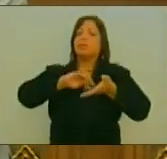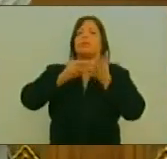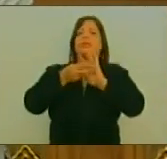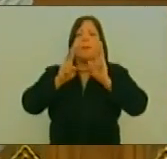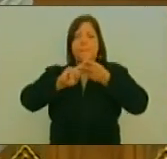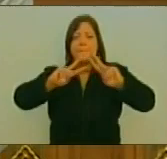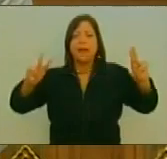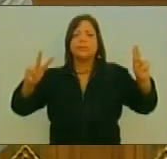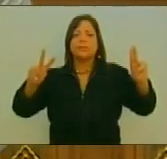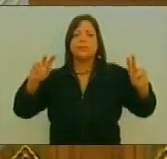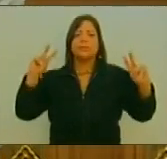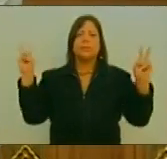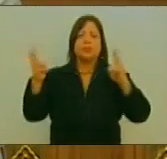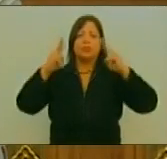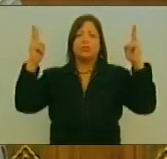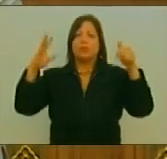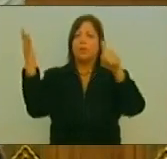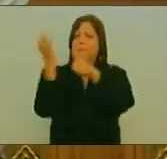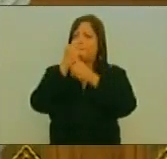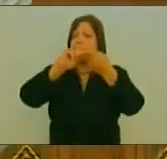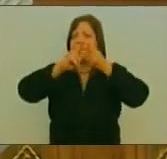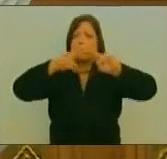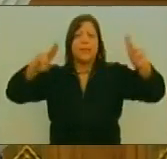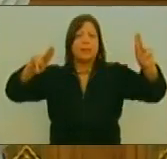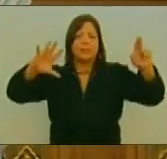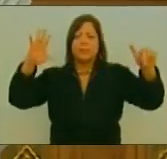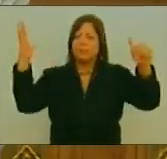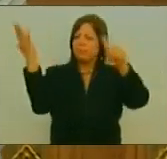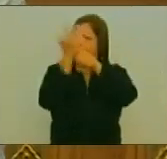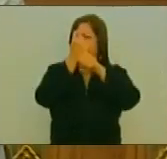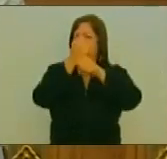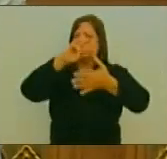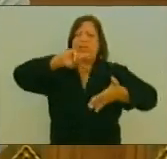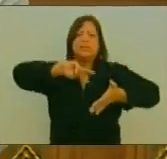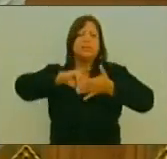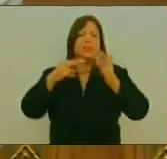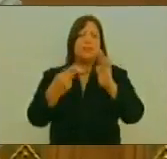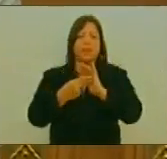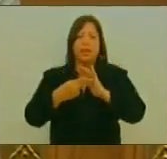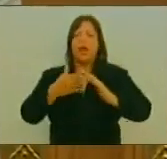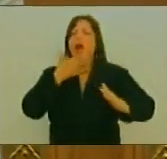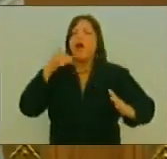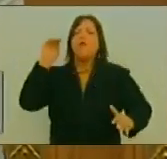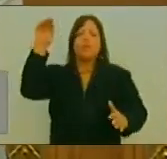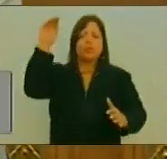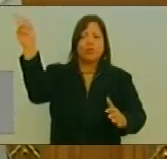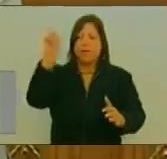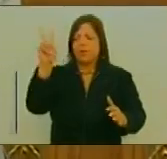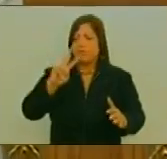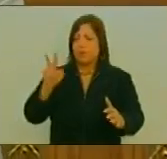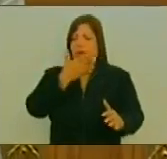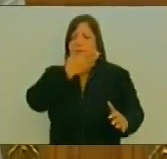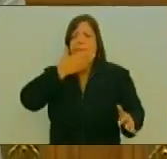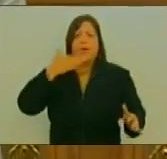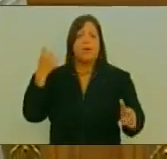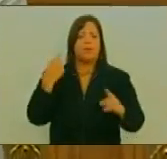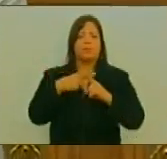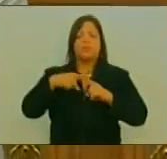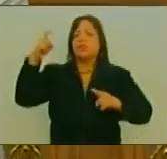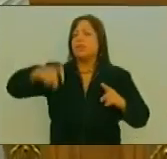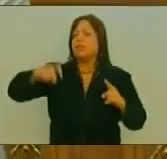La conquista De la paz Es la conquista De la posibilidad De tener futuro Para Venezuela Nosotros